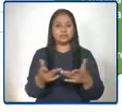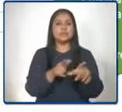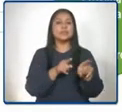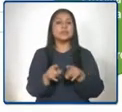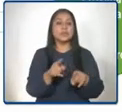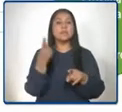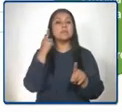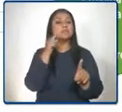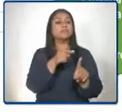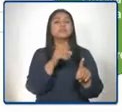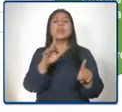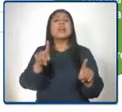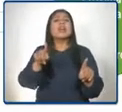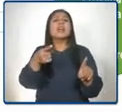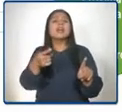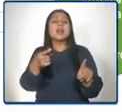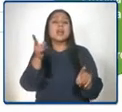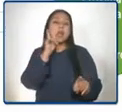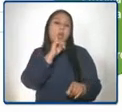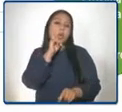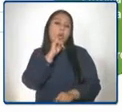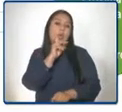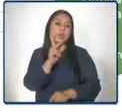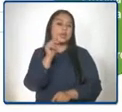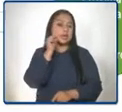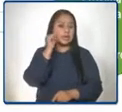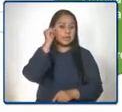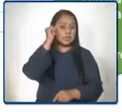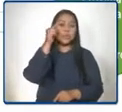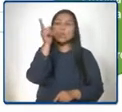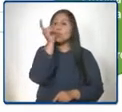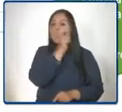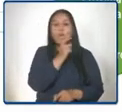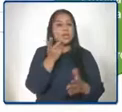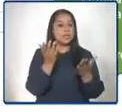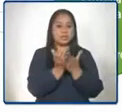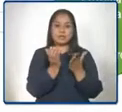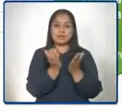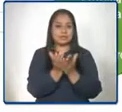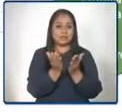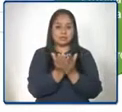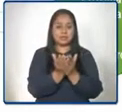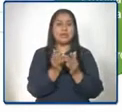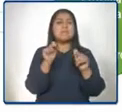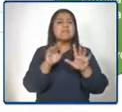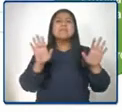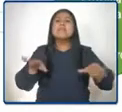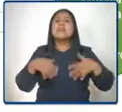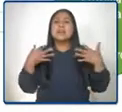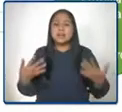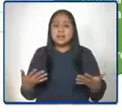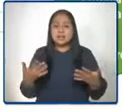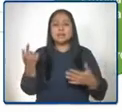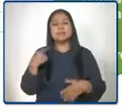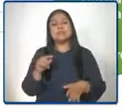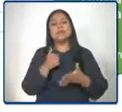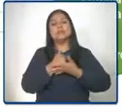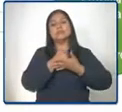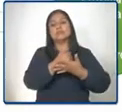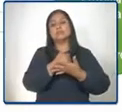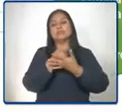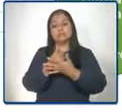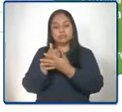población joven y adulta fuera del sistema educativo. Esto es con la finalidad de contribuir